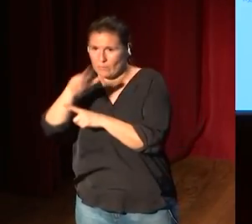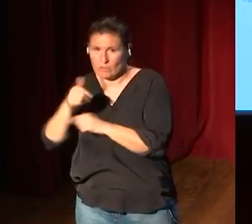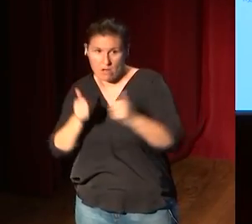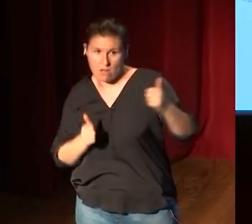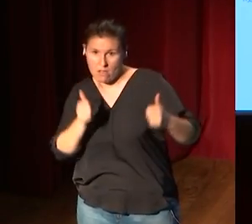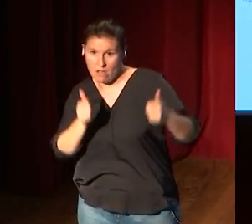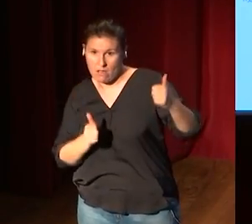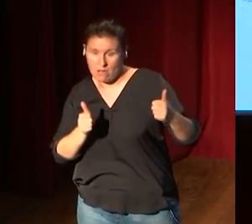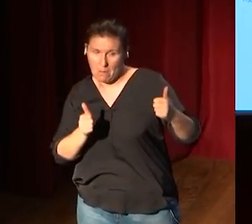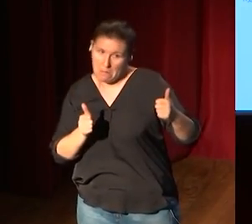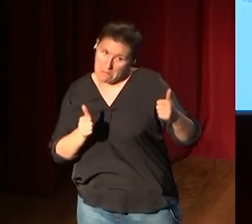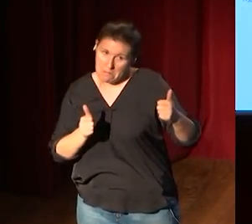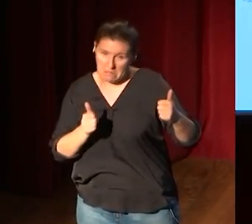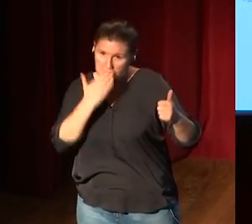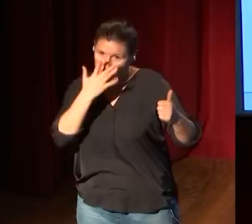yo francamente creo que no